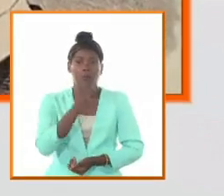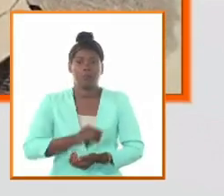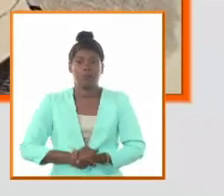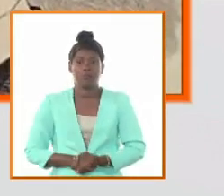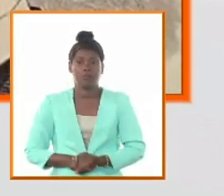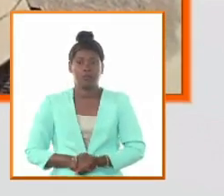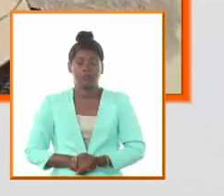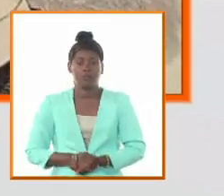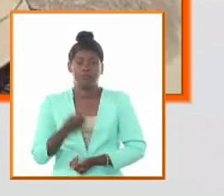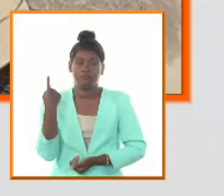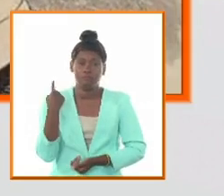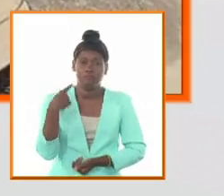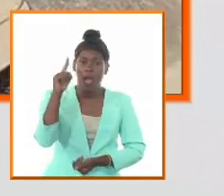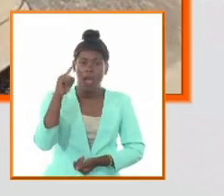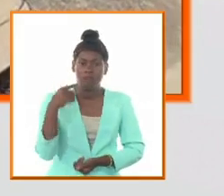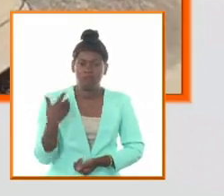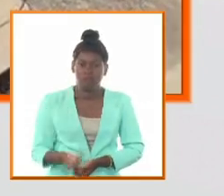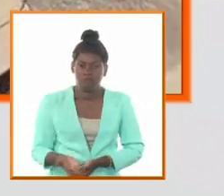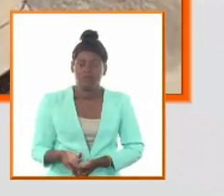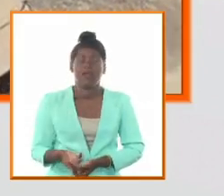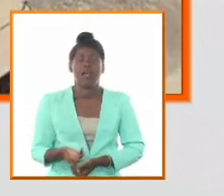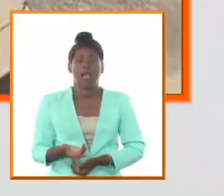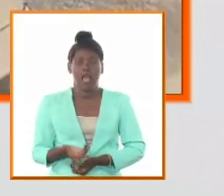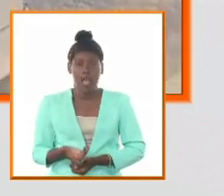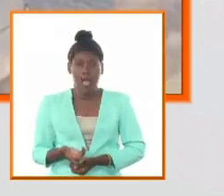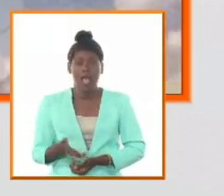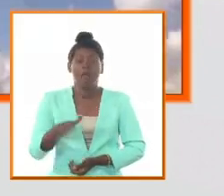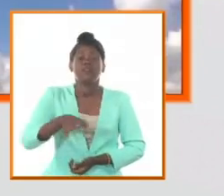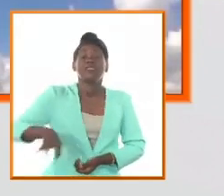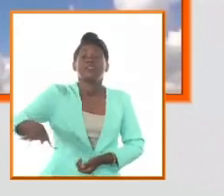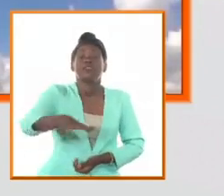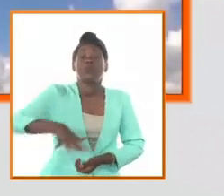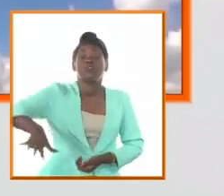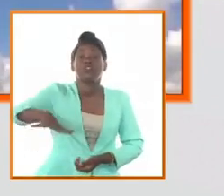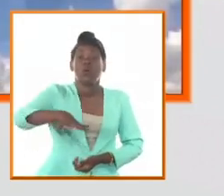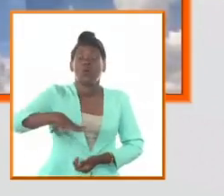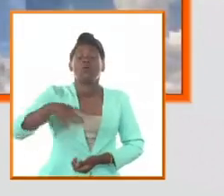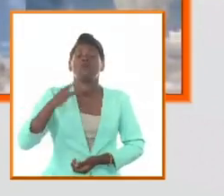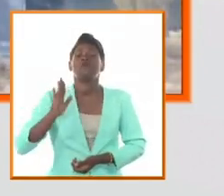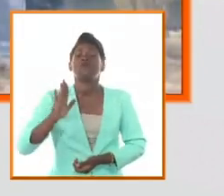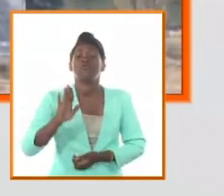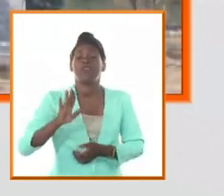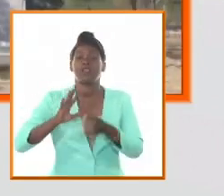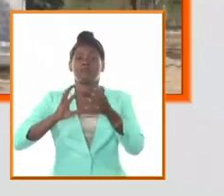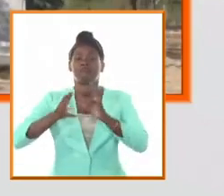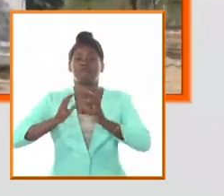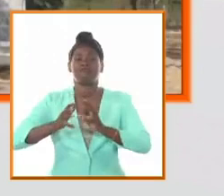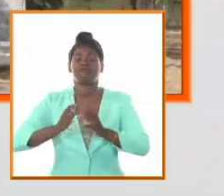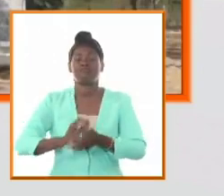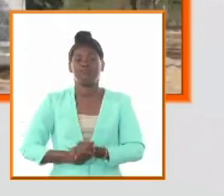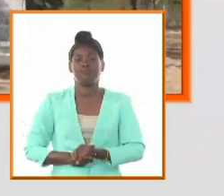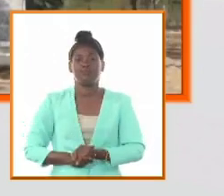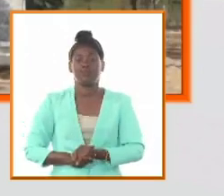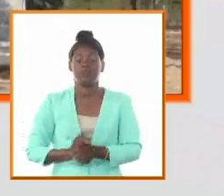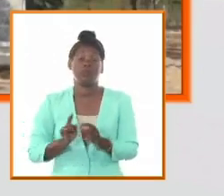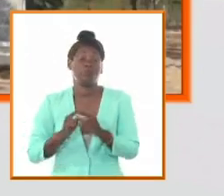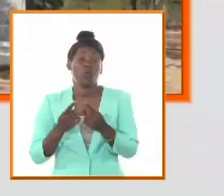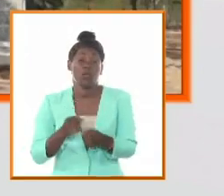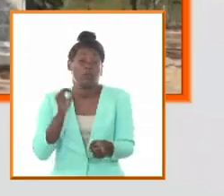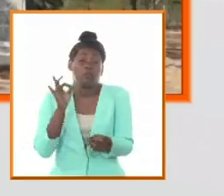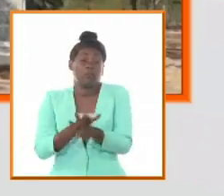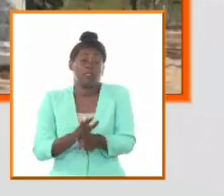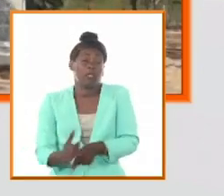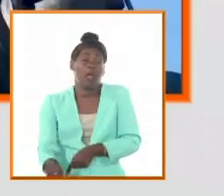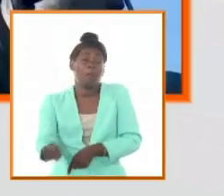a moverse en un universo de contradicciones con el modelo de dirección centralizado encabezado